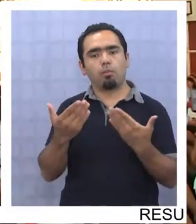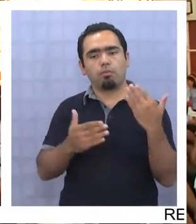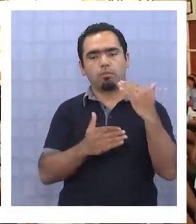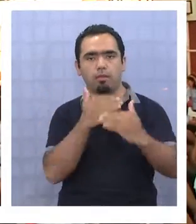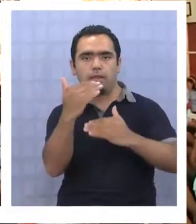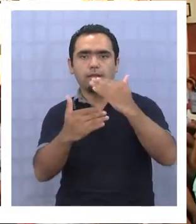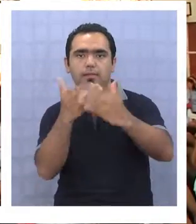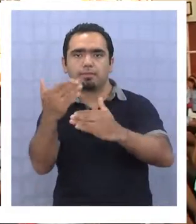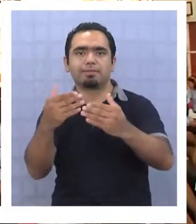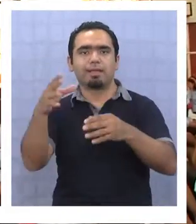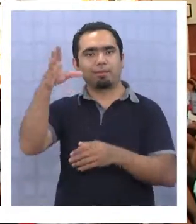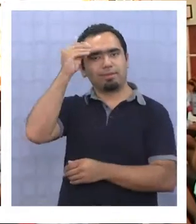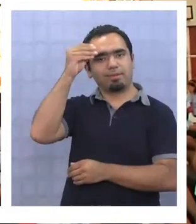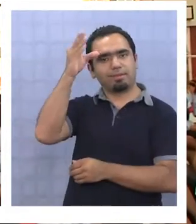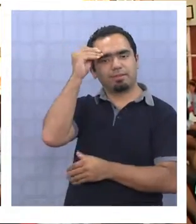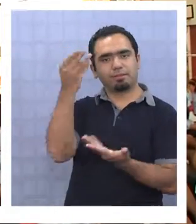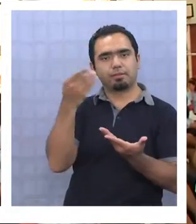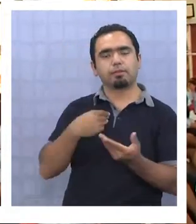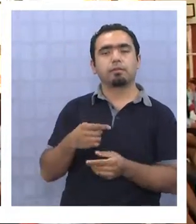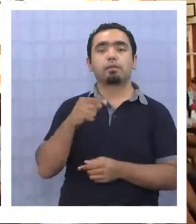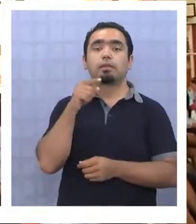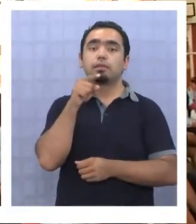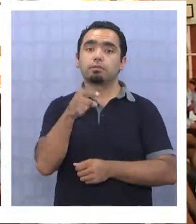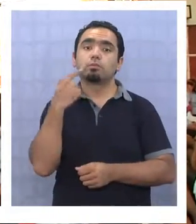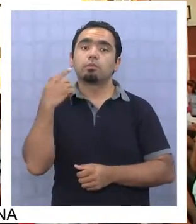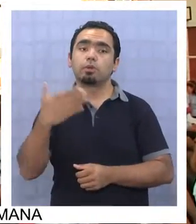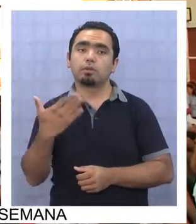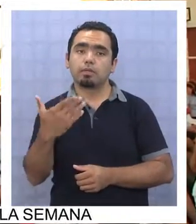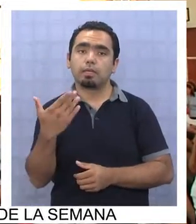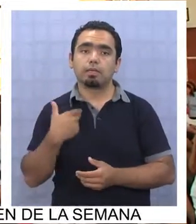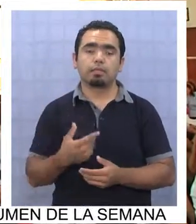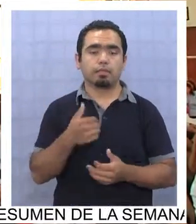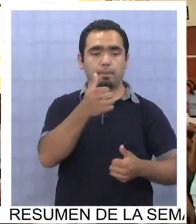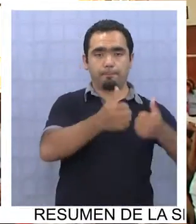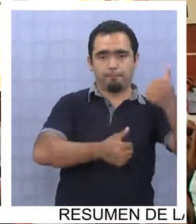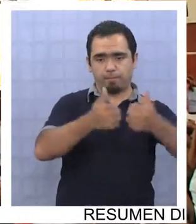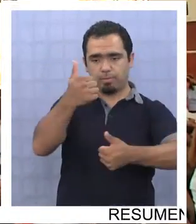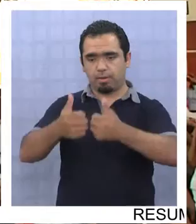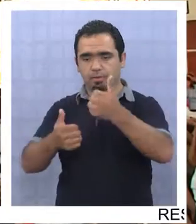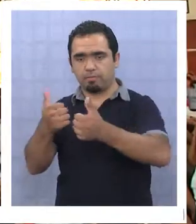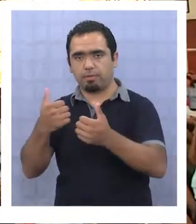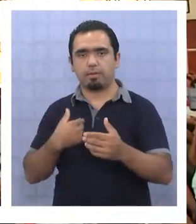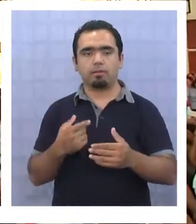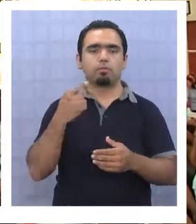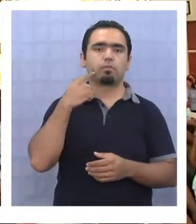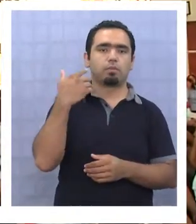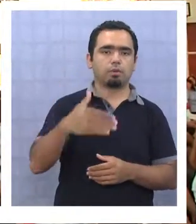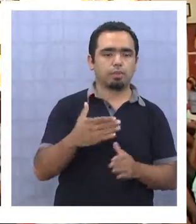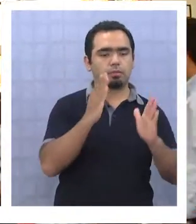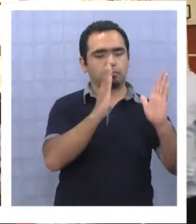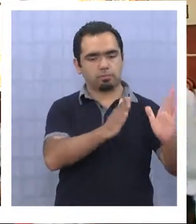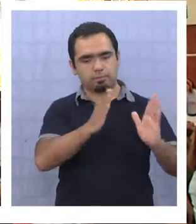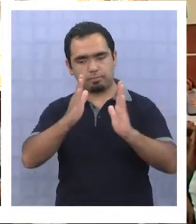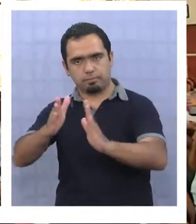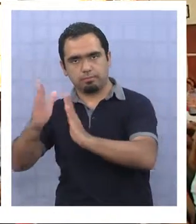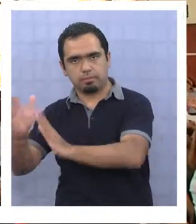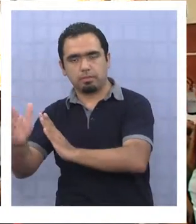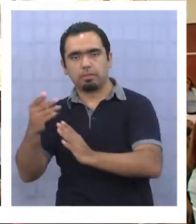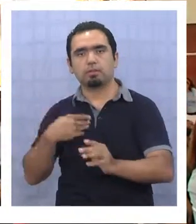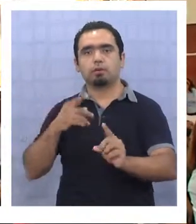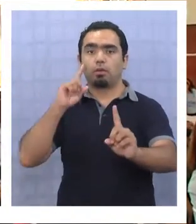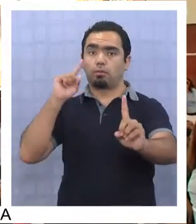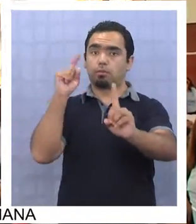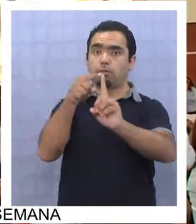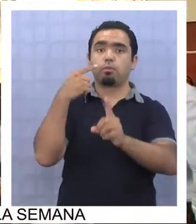avanzando en aprendizaje. Por eso es muy importante colocar los instrumentos en su justa medida. Lo más importante del sistema educativo es que nuestros niños